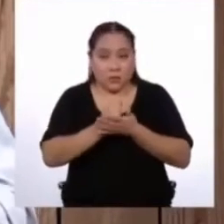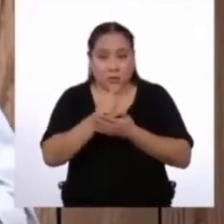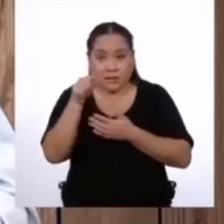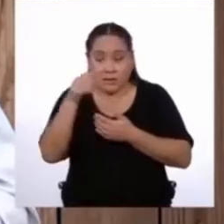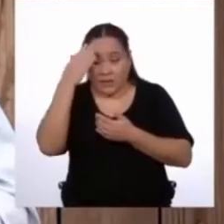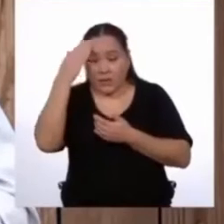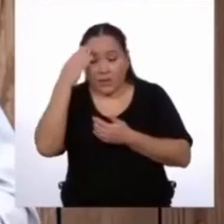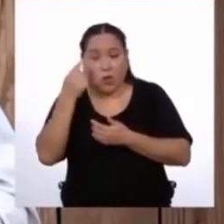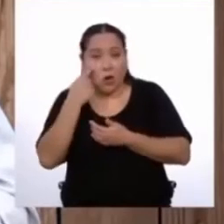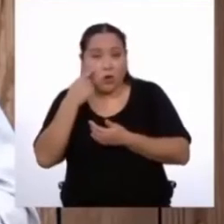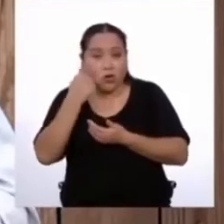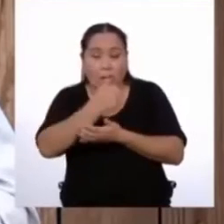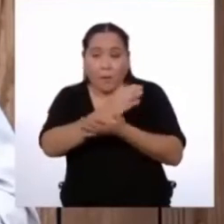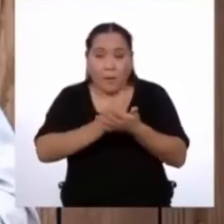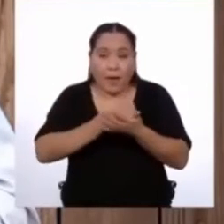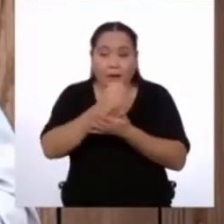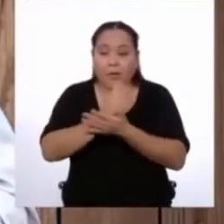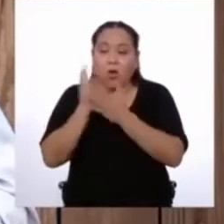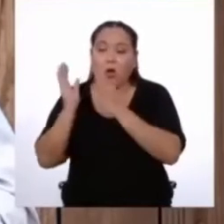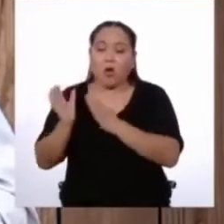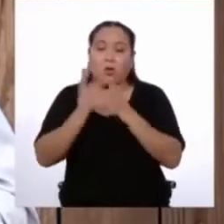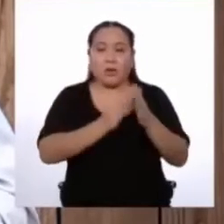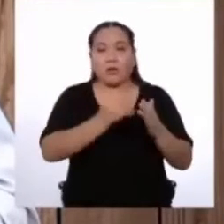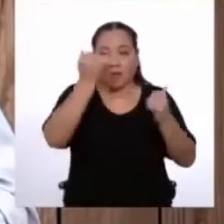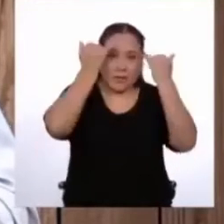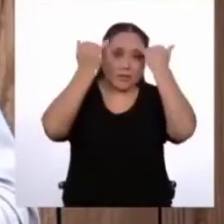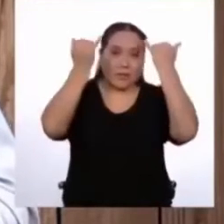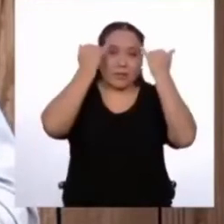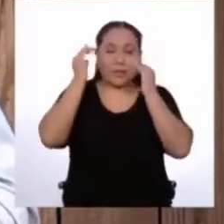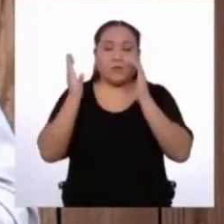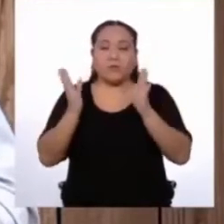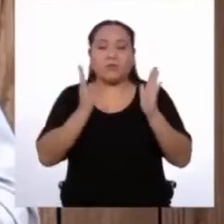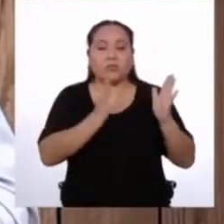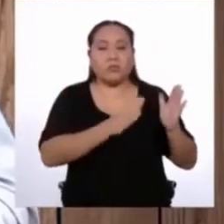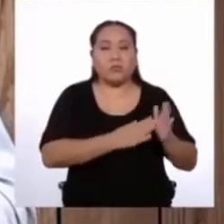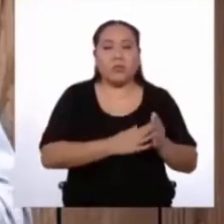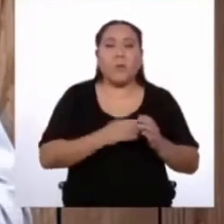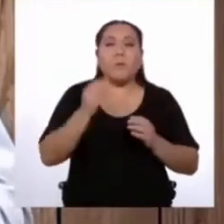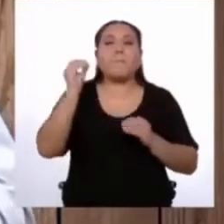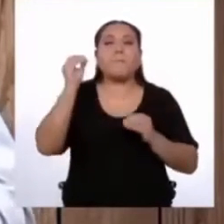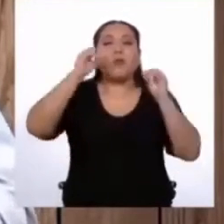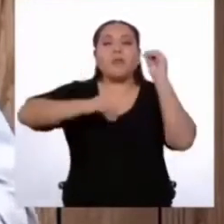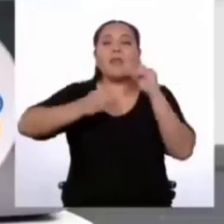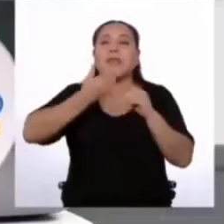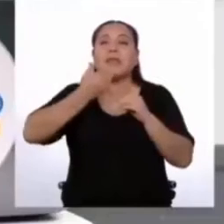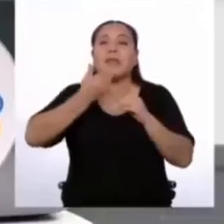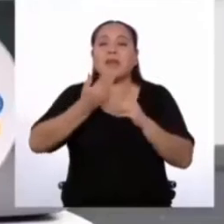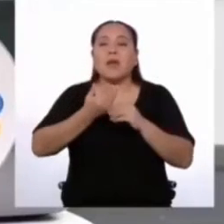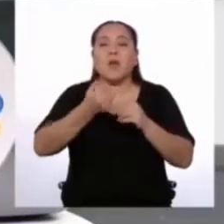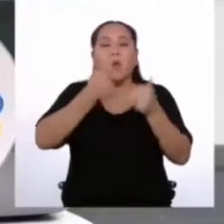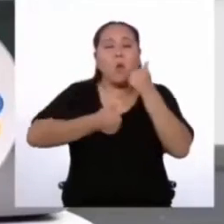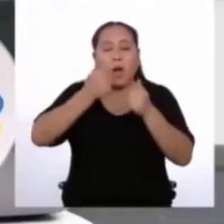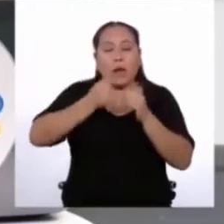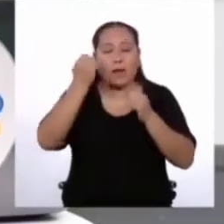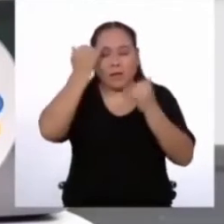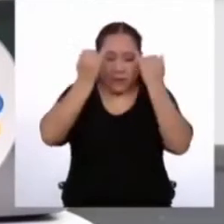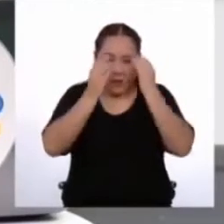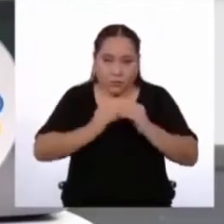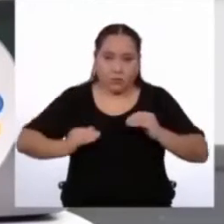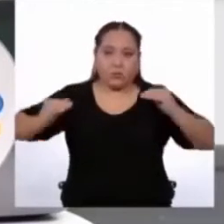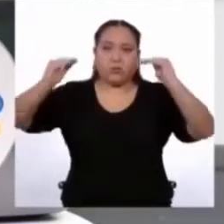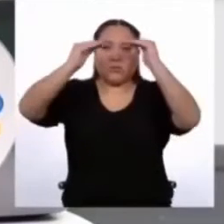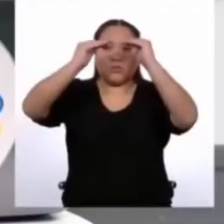partes son, podemos organizar nuestras ideas en una estructura y establecer la jerarquía del texto. En el caso del